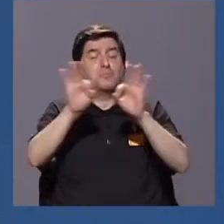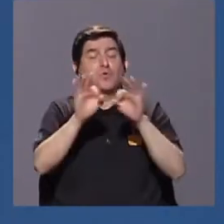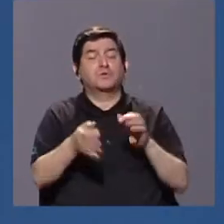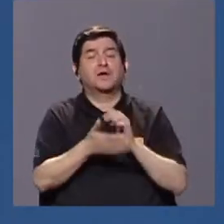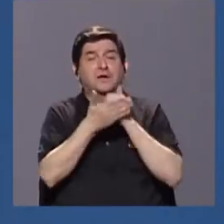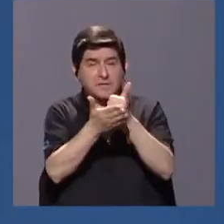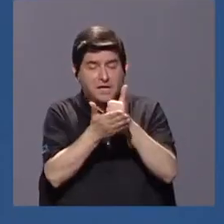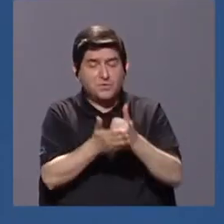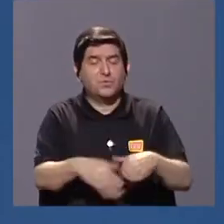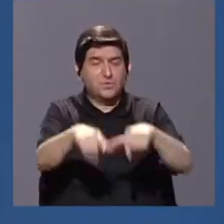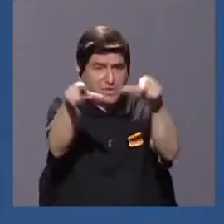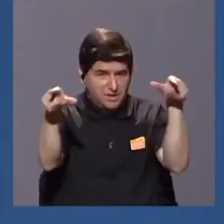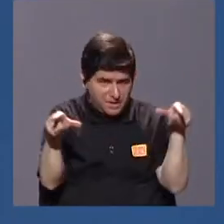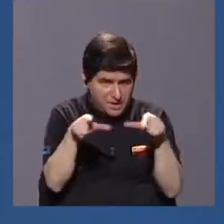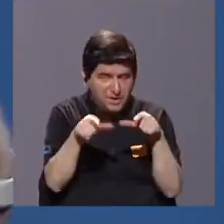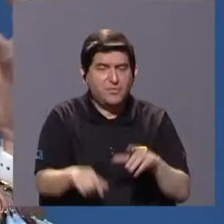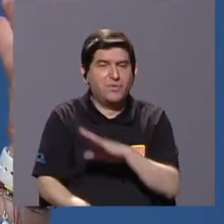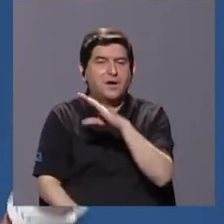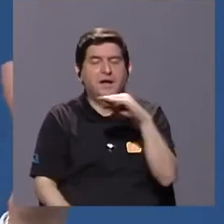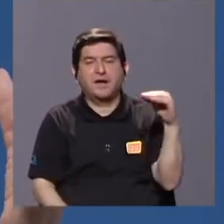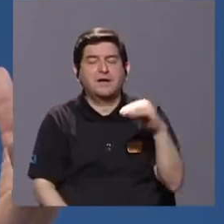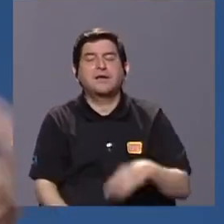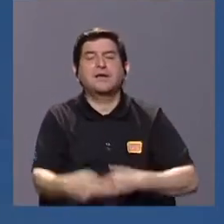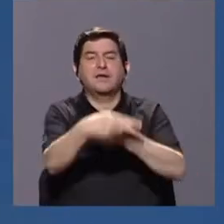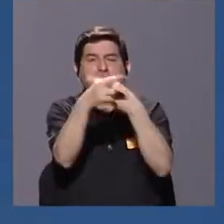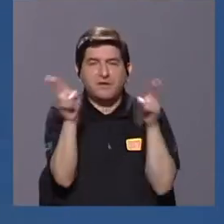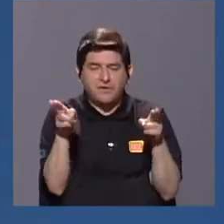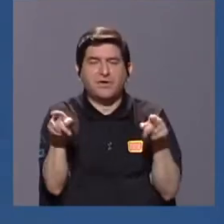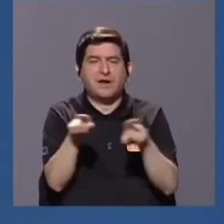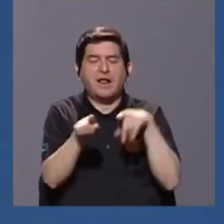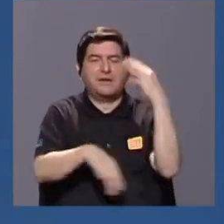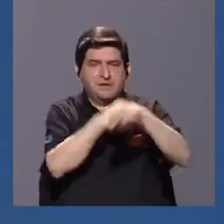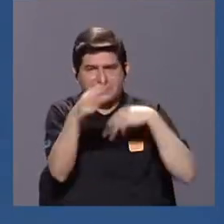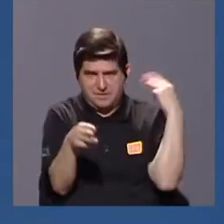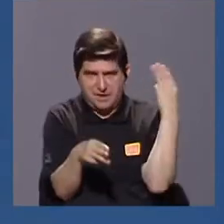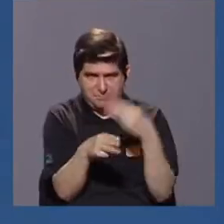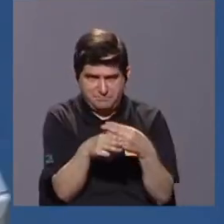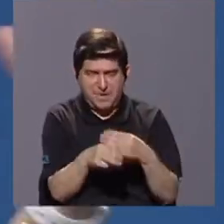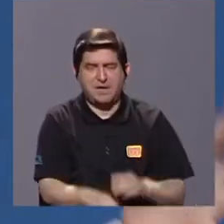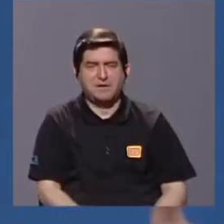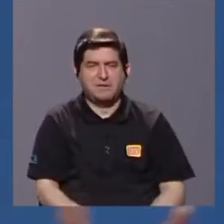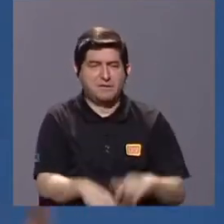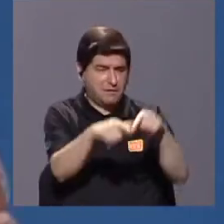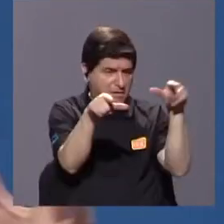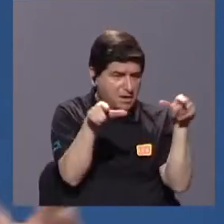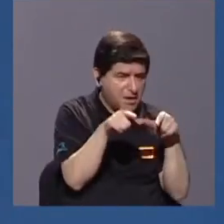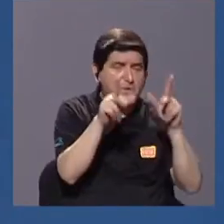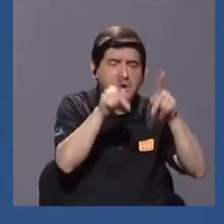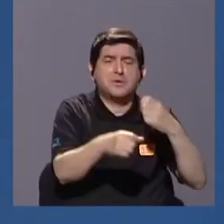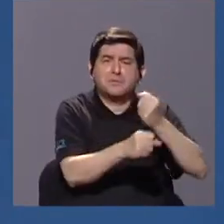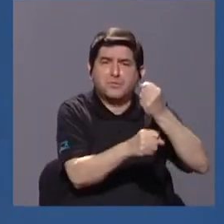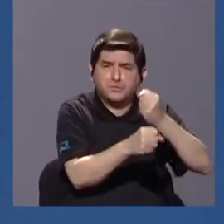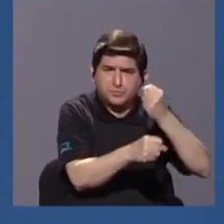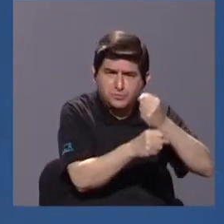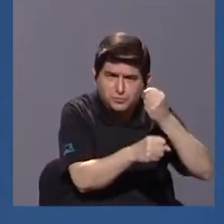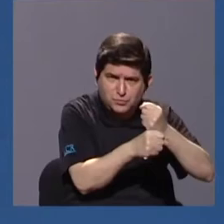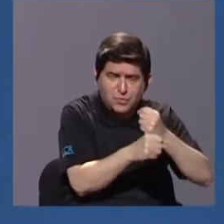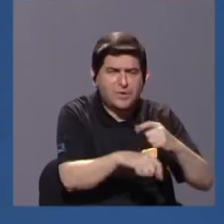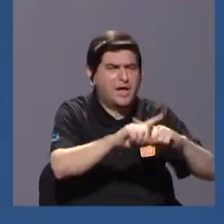colaboraciones a nivel local y a nivel regional y a nivel mundial. A nivel local, con la gente que trabaja en